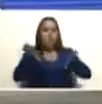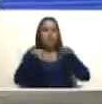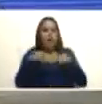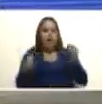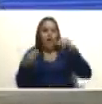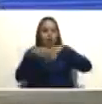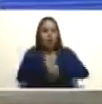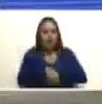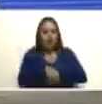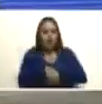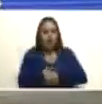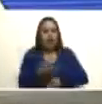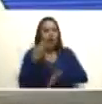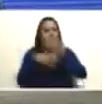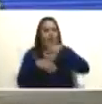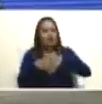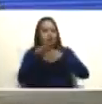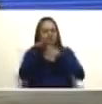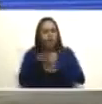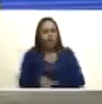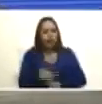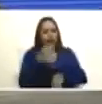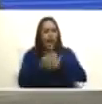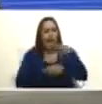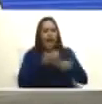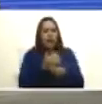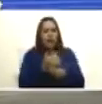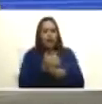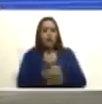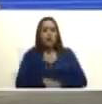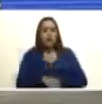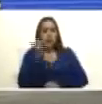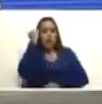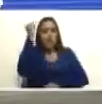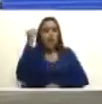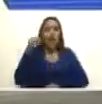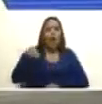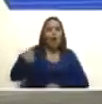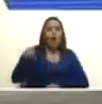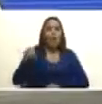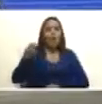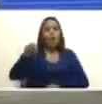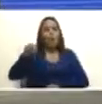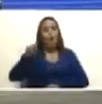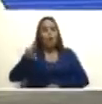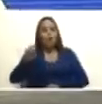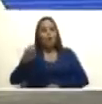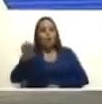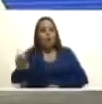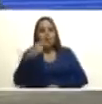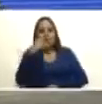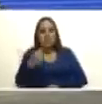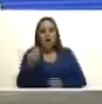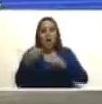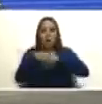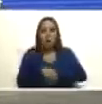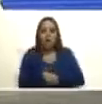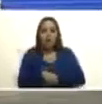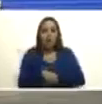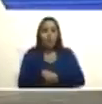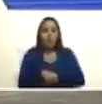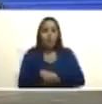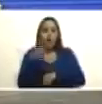colonialista impuesto por la doctrina Monroe conocido como el laudo arbitral de París